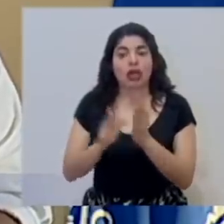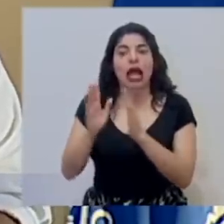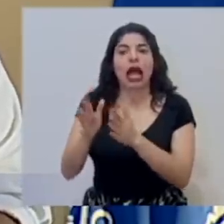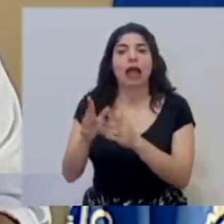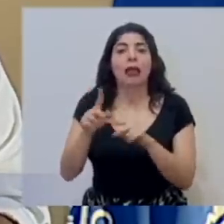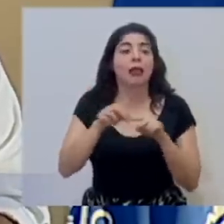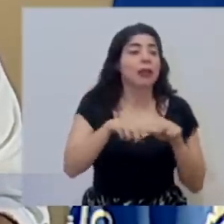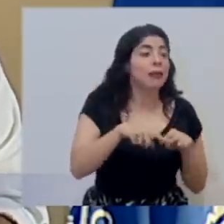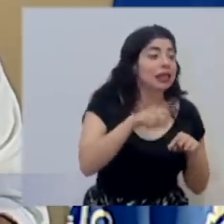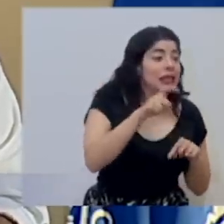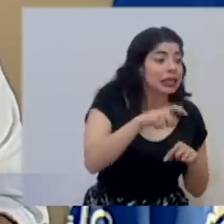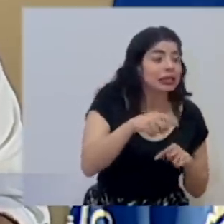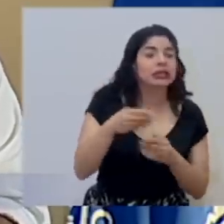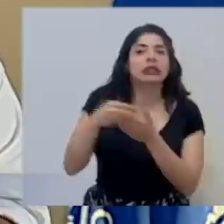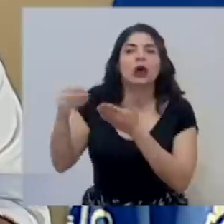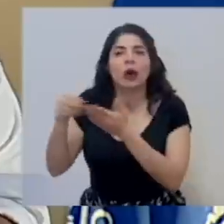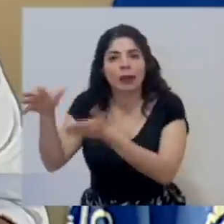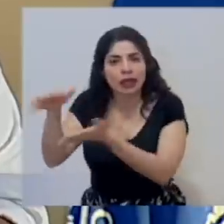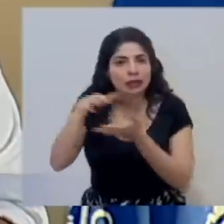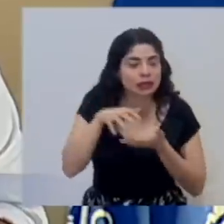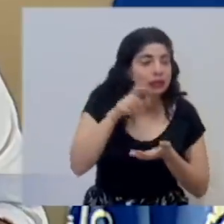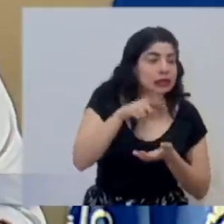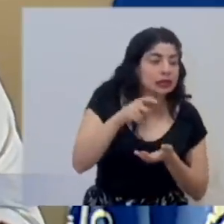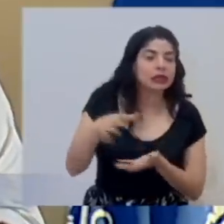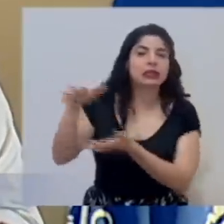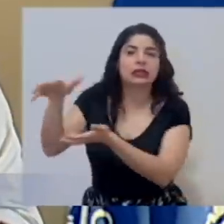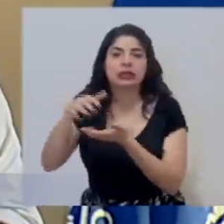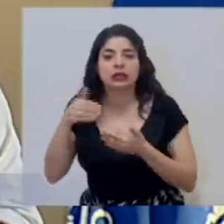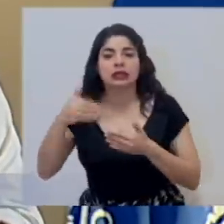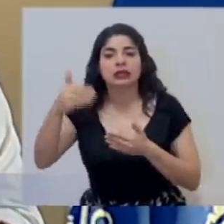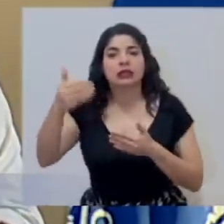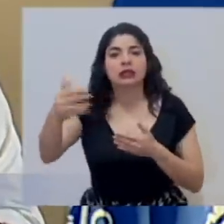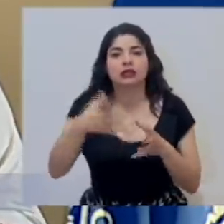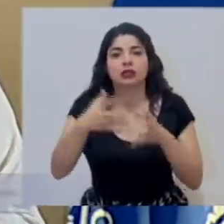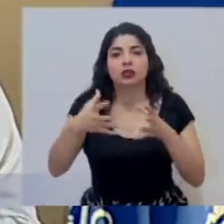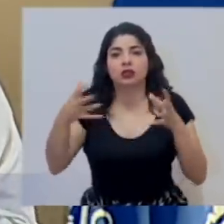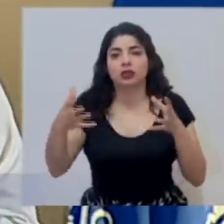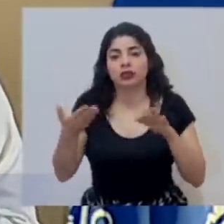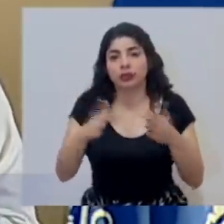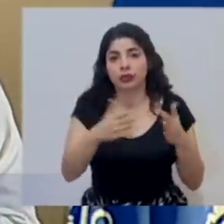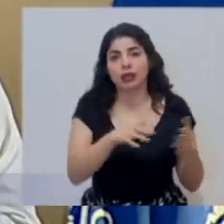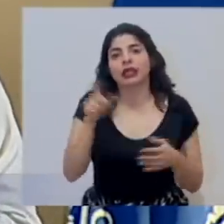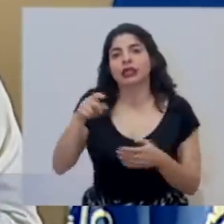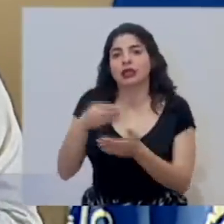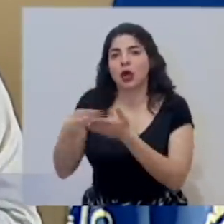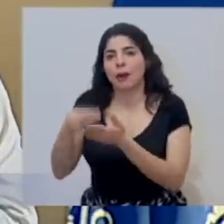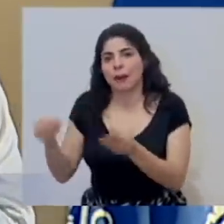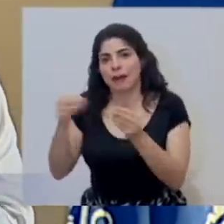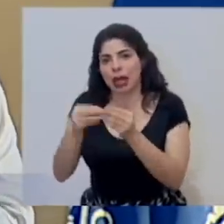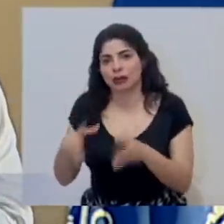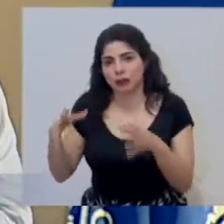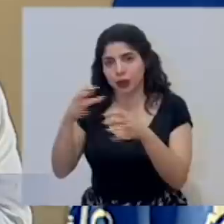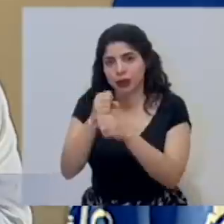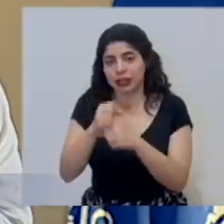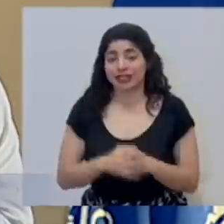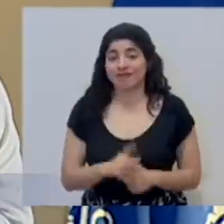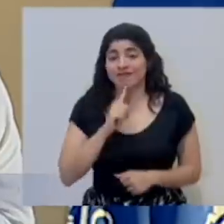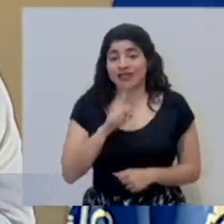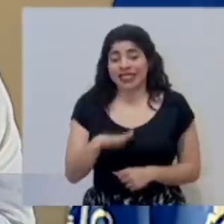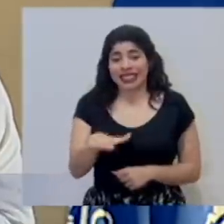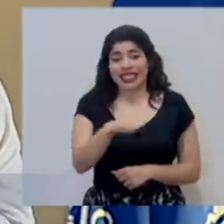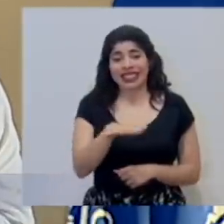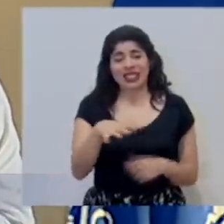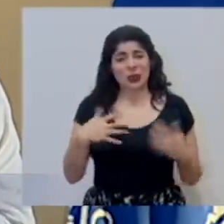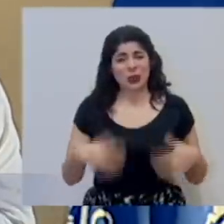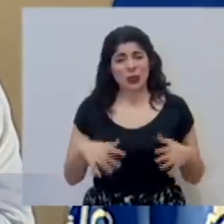se va a dejar por demanda para que sean las bolsas que se necesitan según la cantidad de pacientes que fallecen. Como les digo,